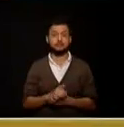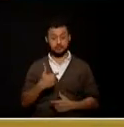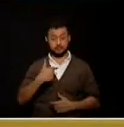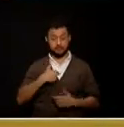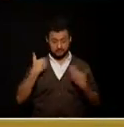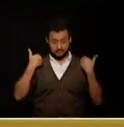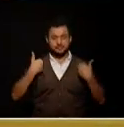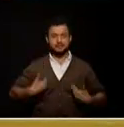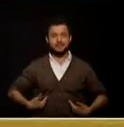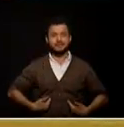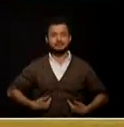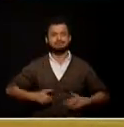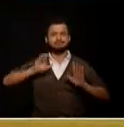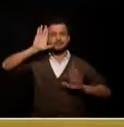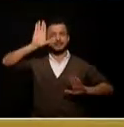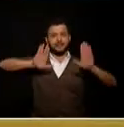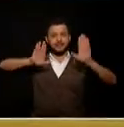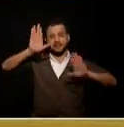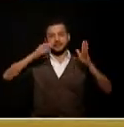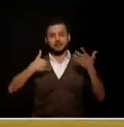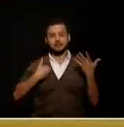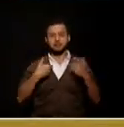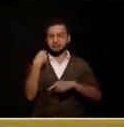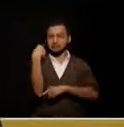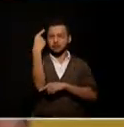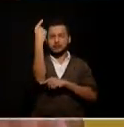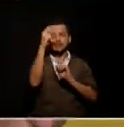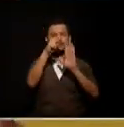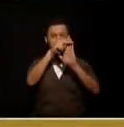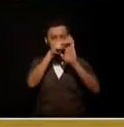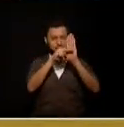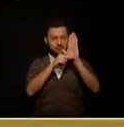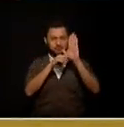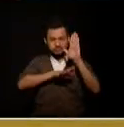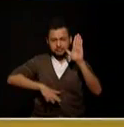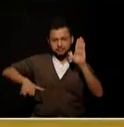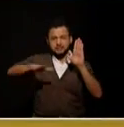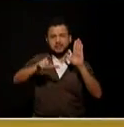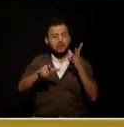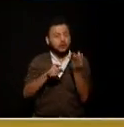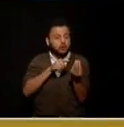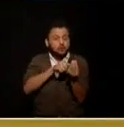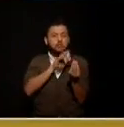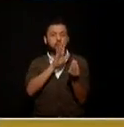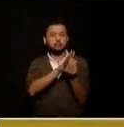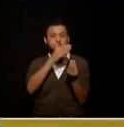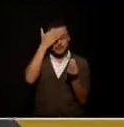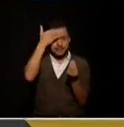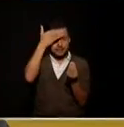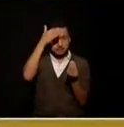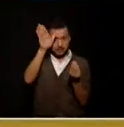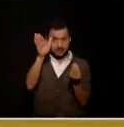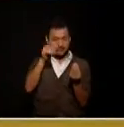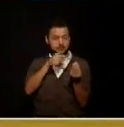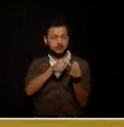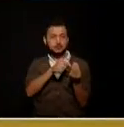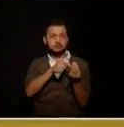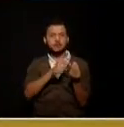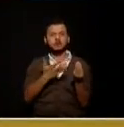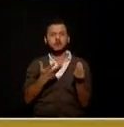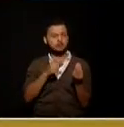de la política alternativa de las nuevas ciudadanías avalado por el pueblo democrático colombia humana y la unión patriótica somos más de 800